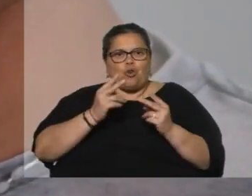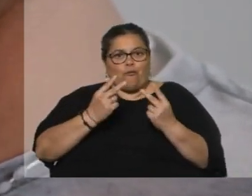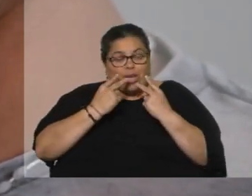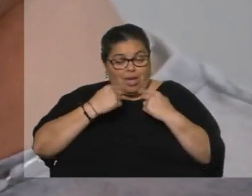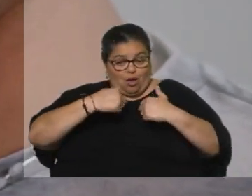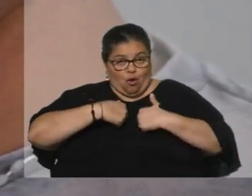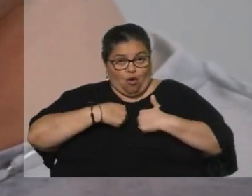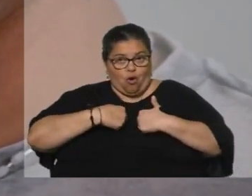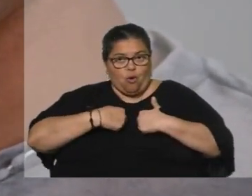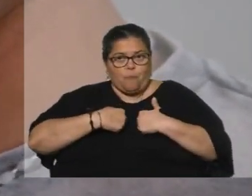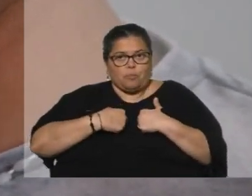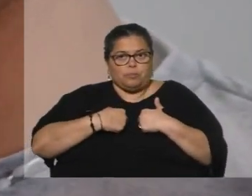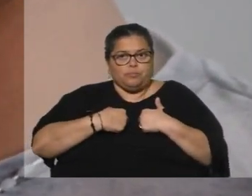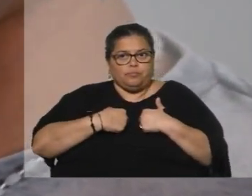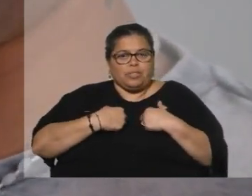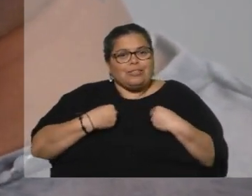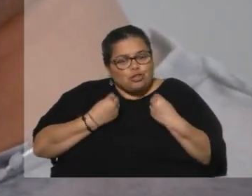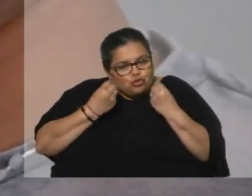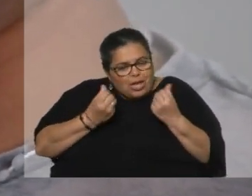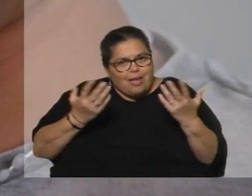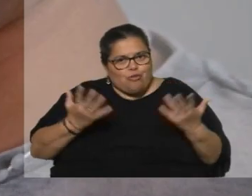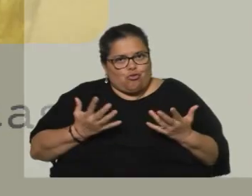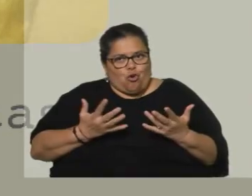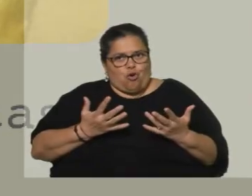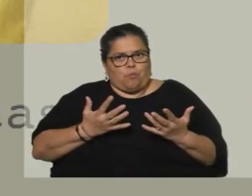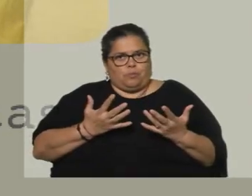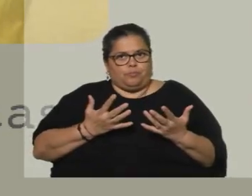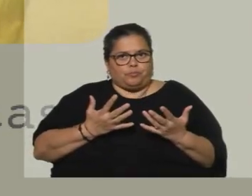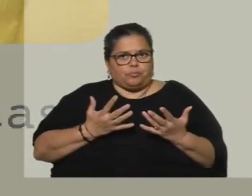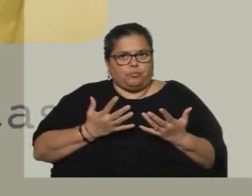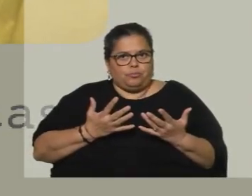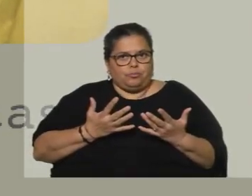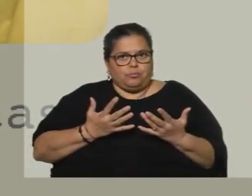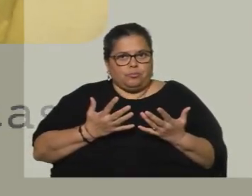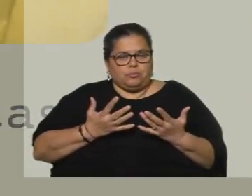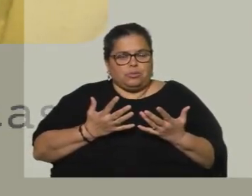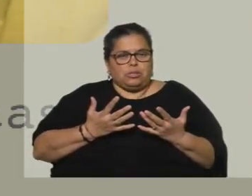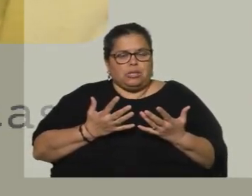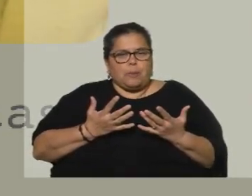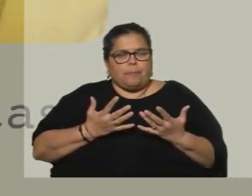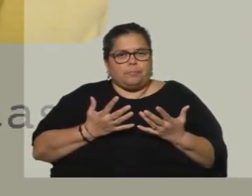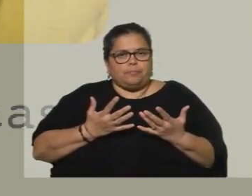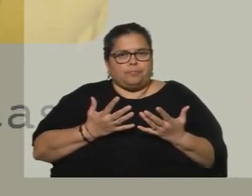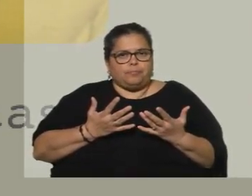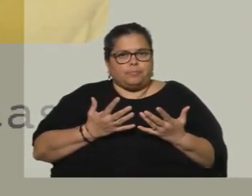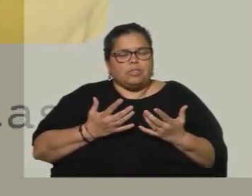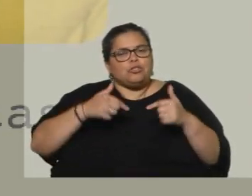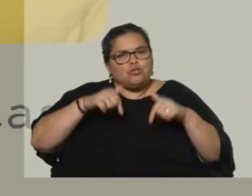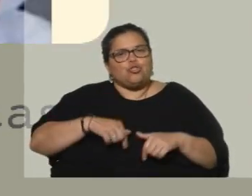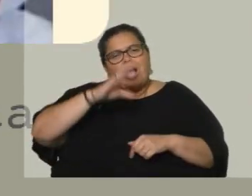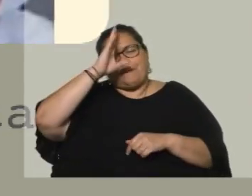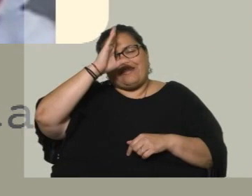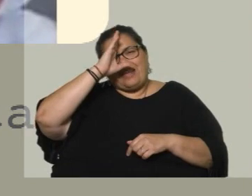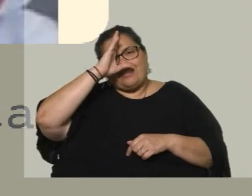y que siento es el fruto de que estoy aprendiendo a ser